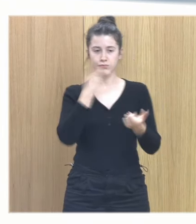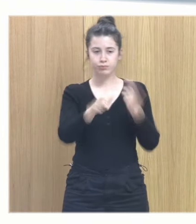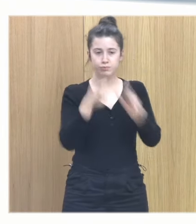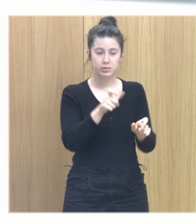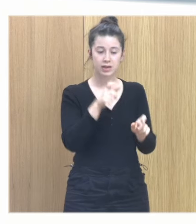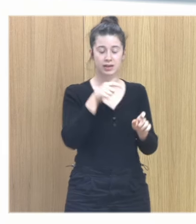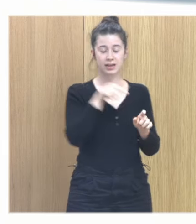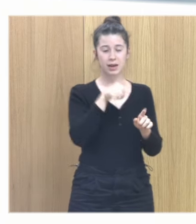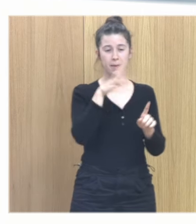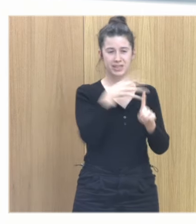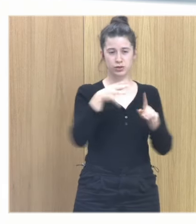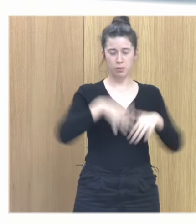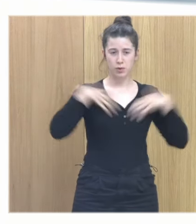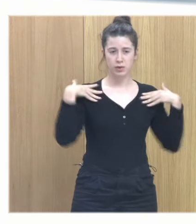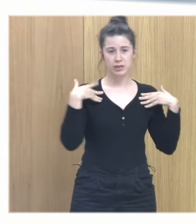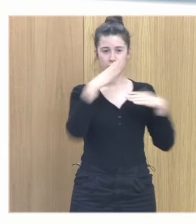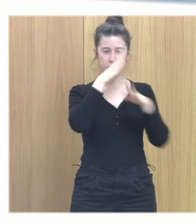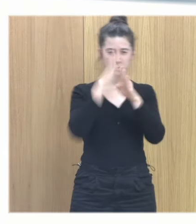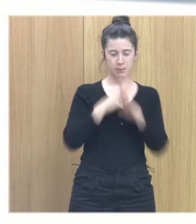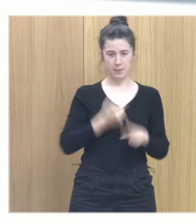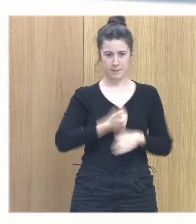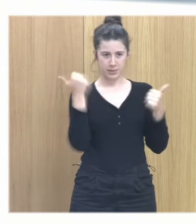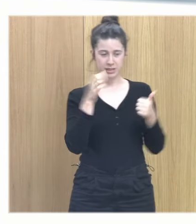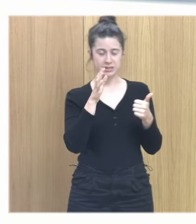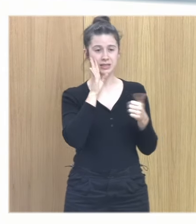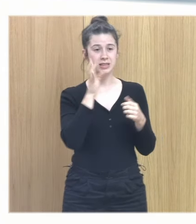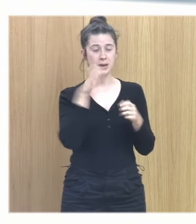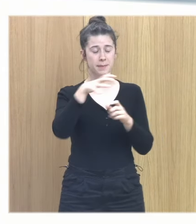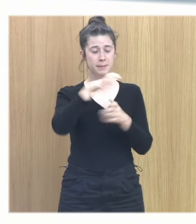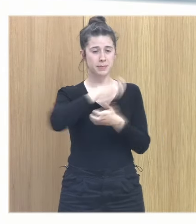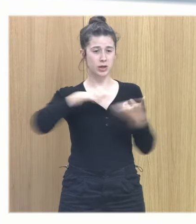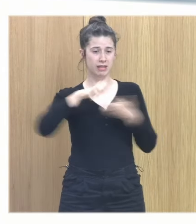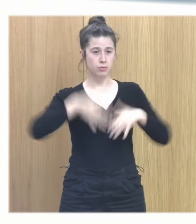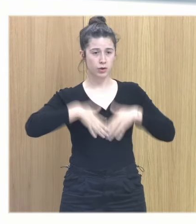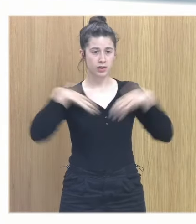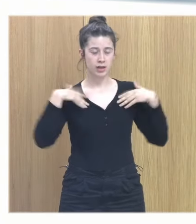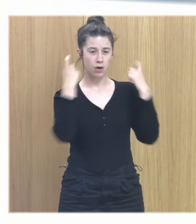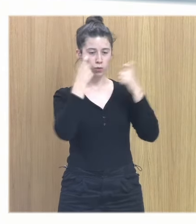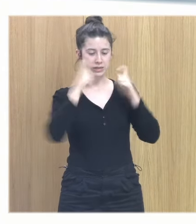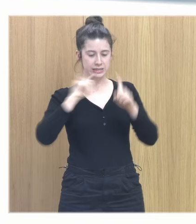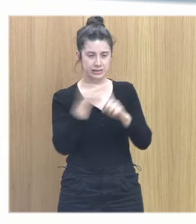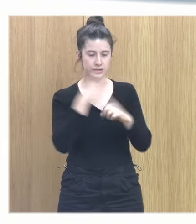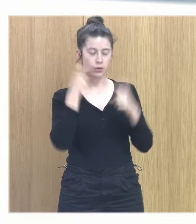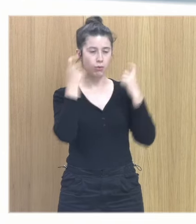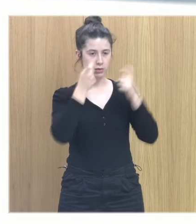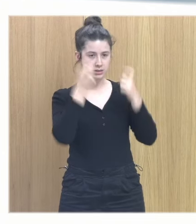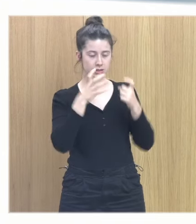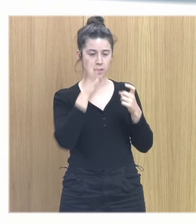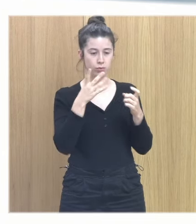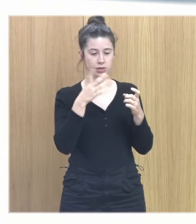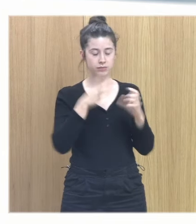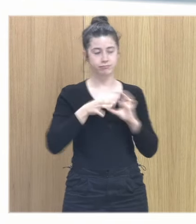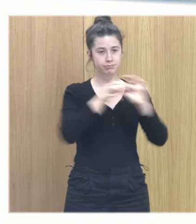es mucho más difícil de ver. Por eso es el más arraigado. La violencia emocional es la que más cuesta identificar. Porque forma parte de la